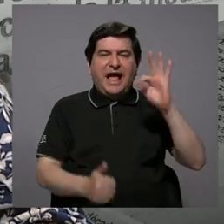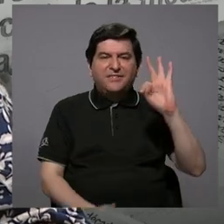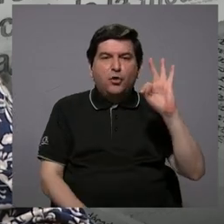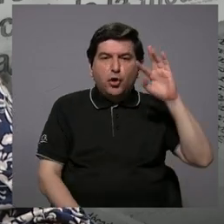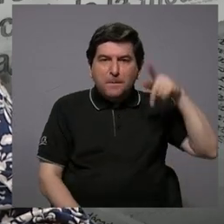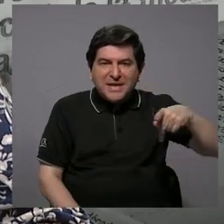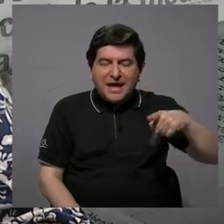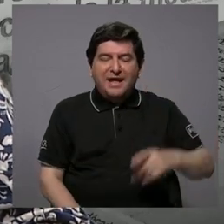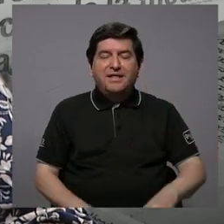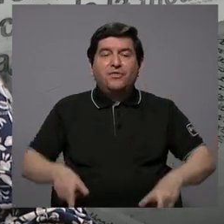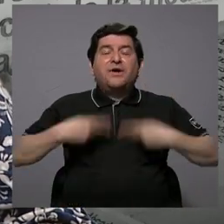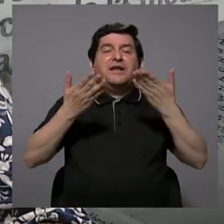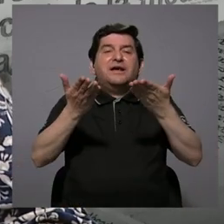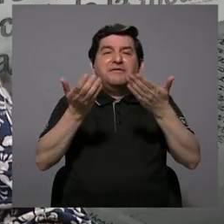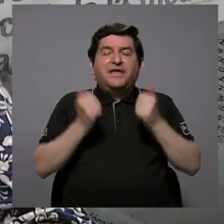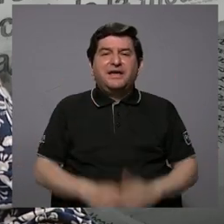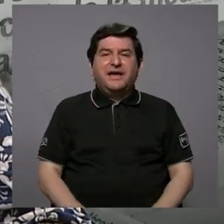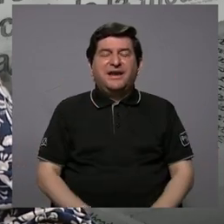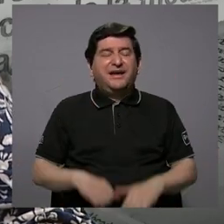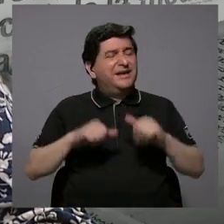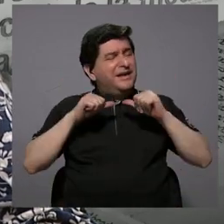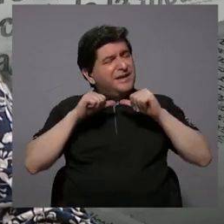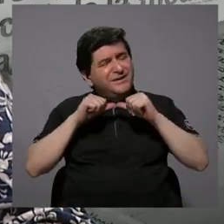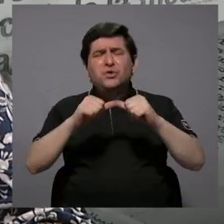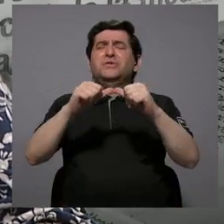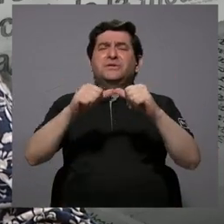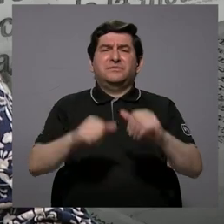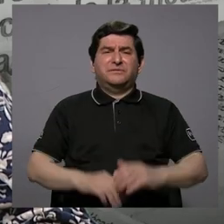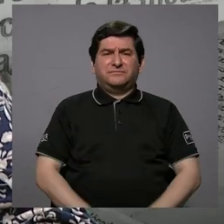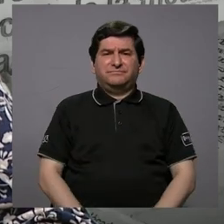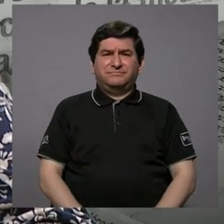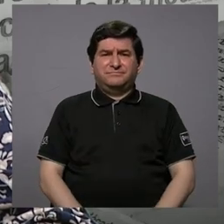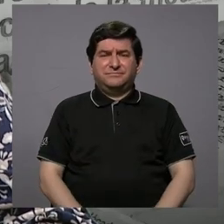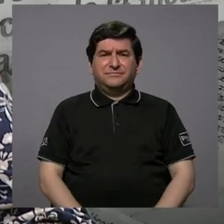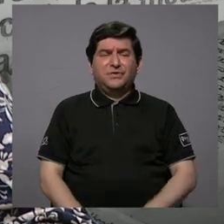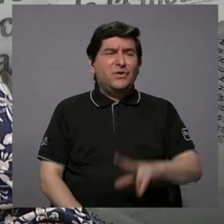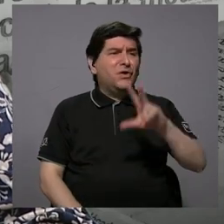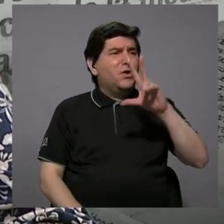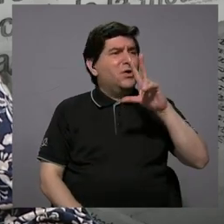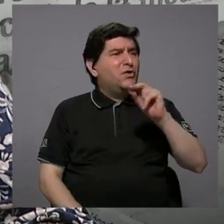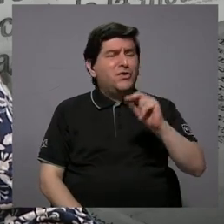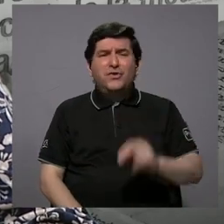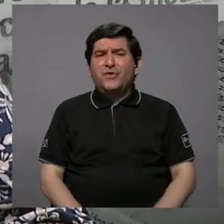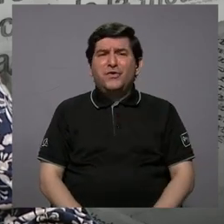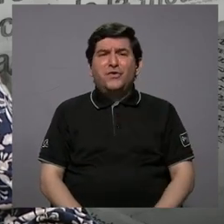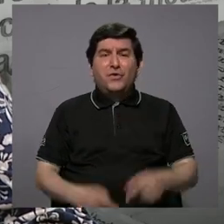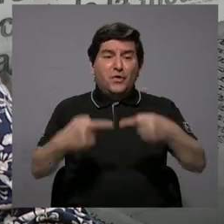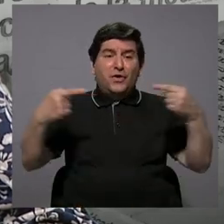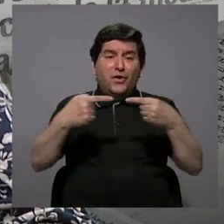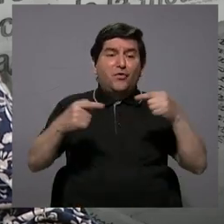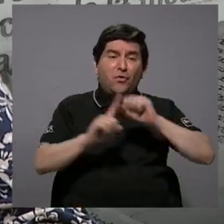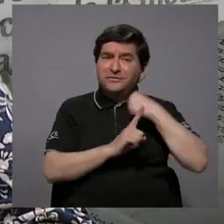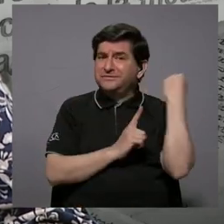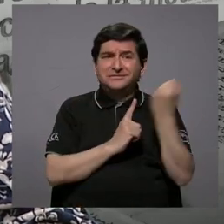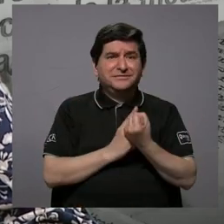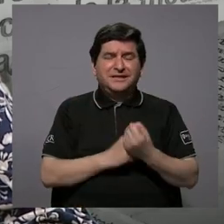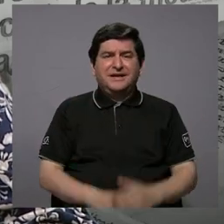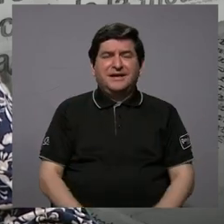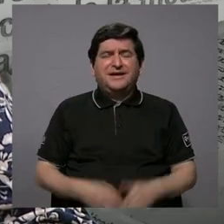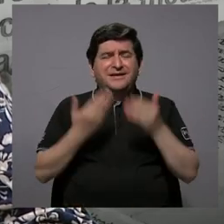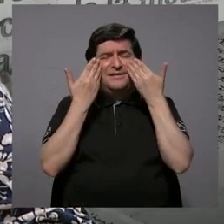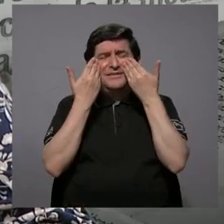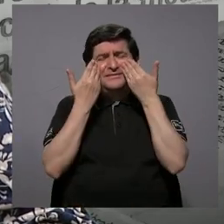querido en la vida era pasar la página, porque no había cómo combatir aquello. Era una